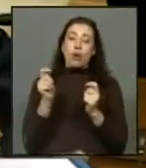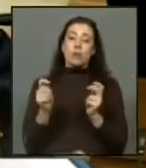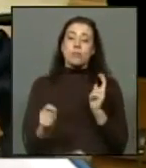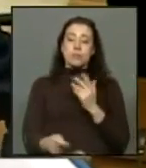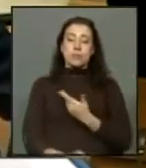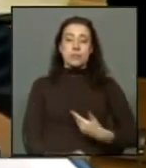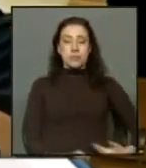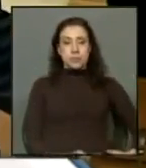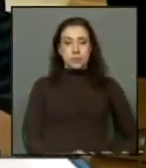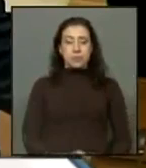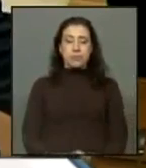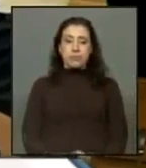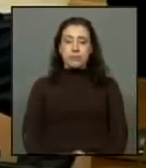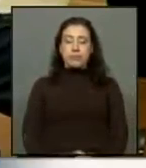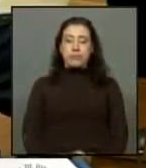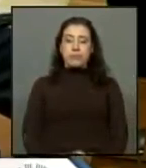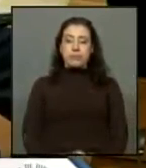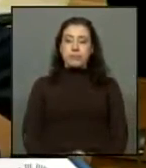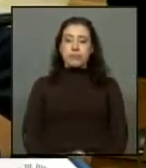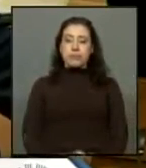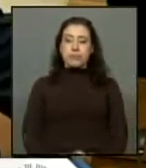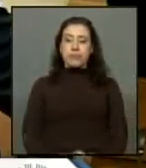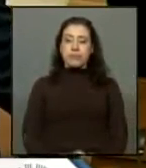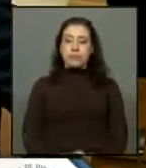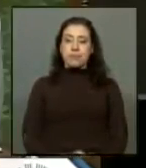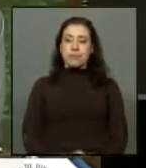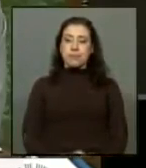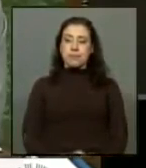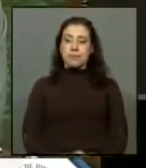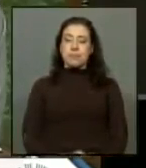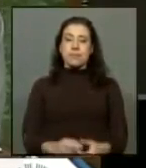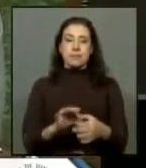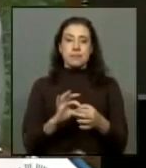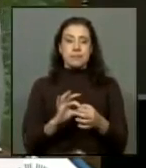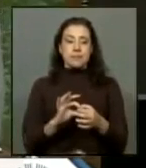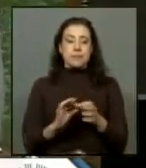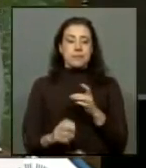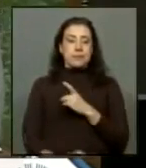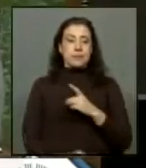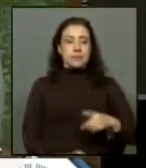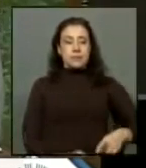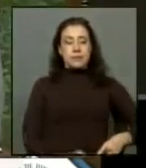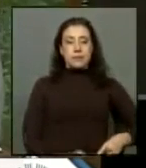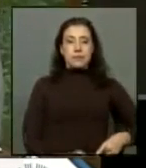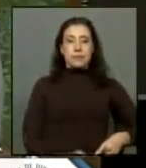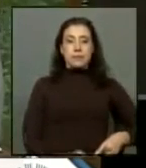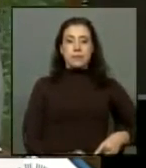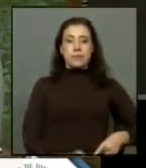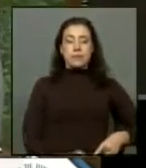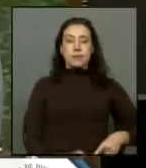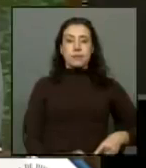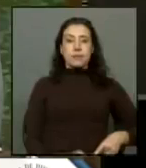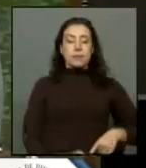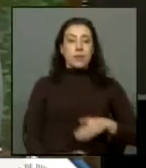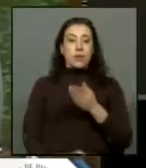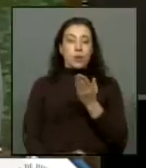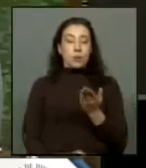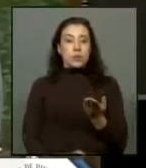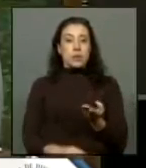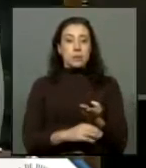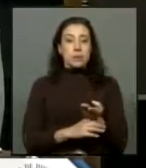Presidenta. Es todo cuanto quería informar. Solicitar. Gracias, diputado Letelier. Se mandarán los oficios para usted